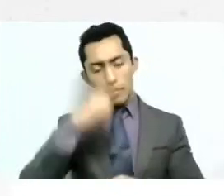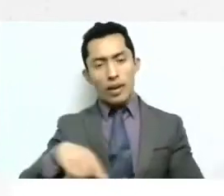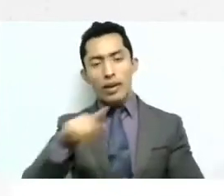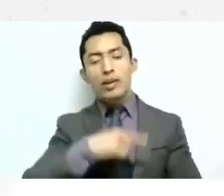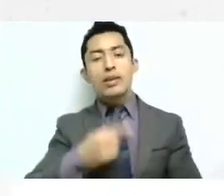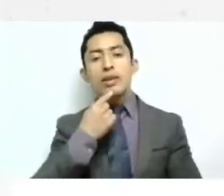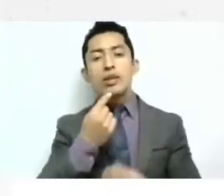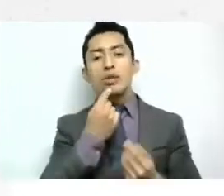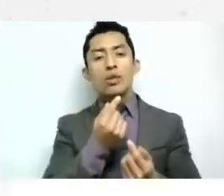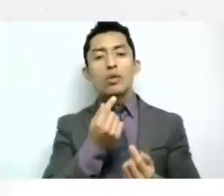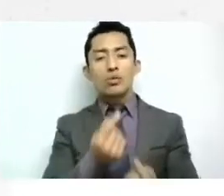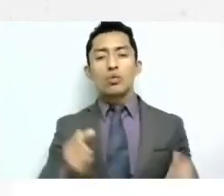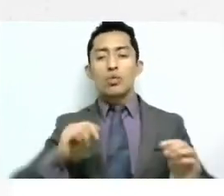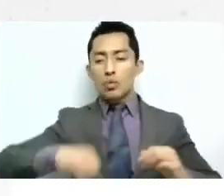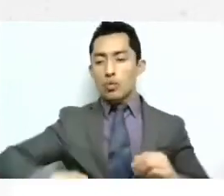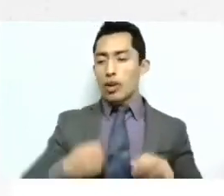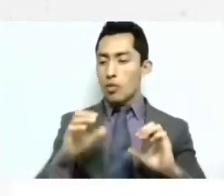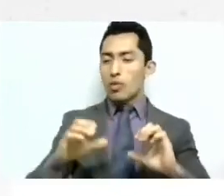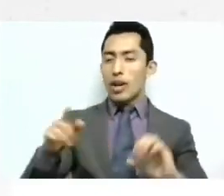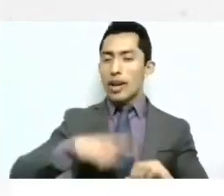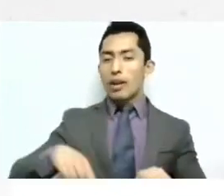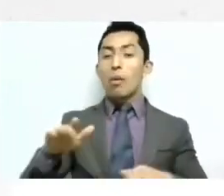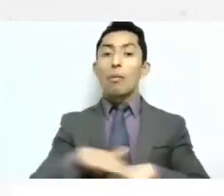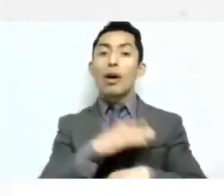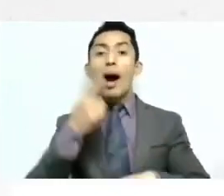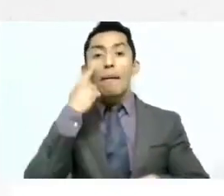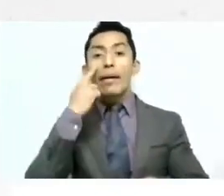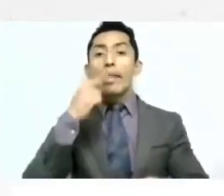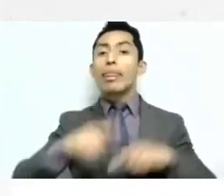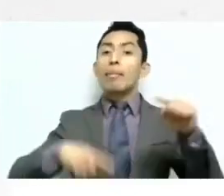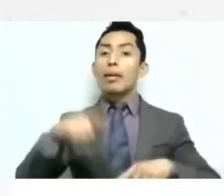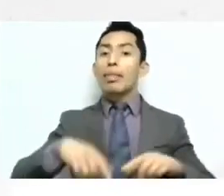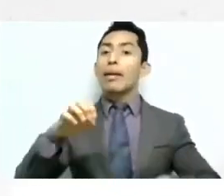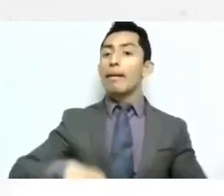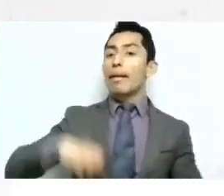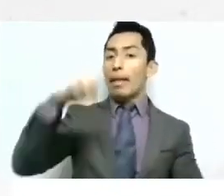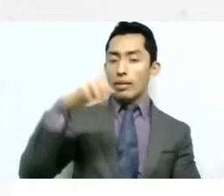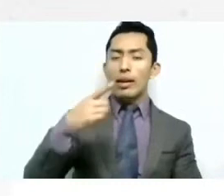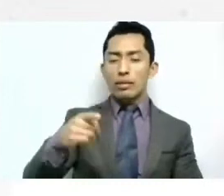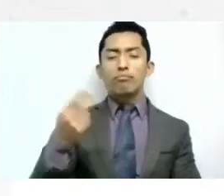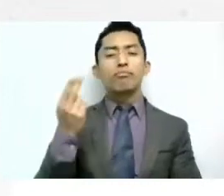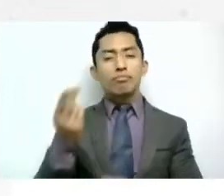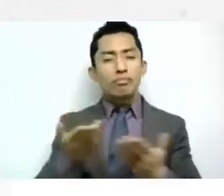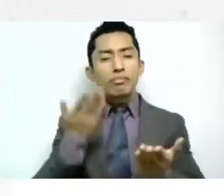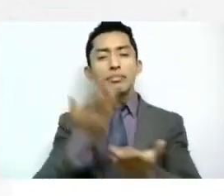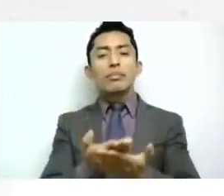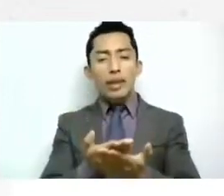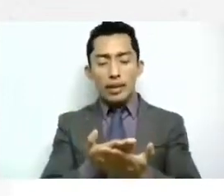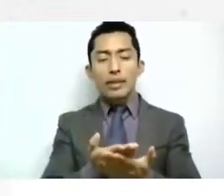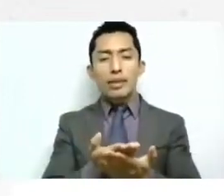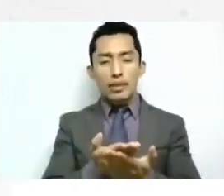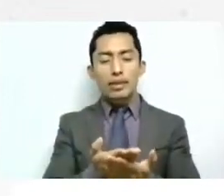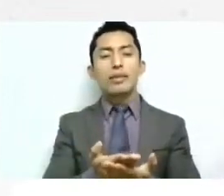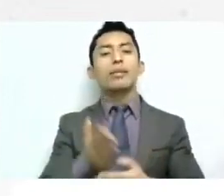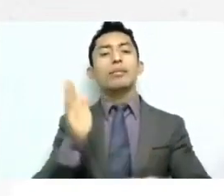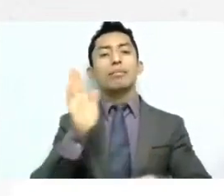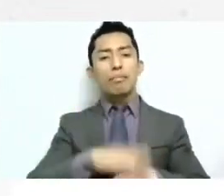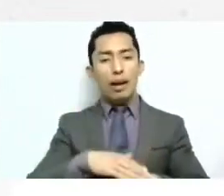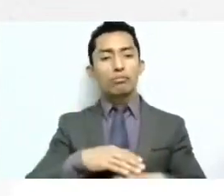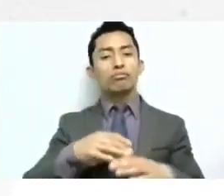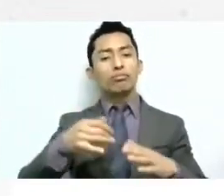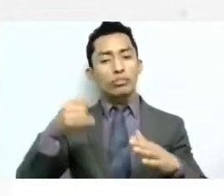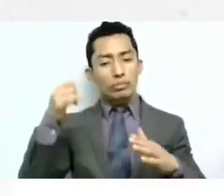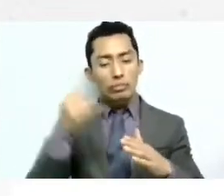guarderías por razón de la edad aquí se solicita una una ampliación para